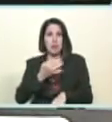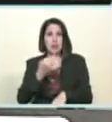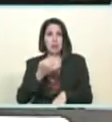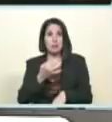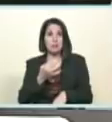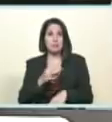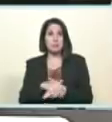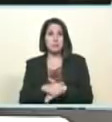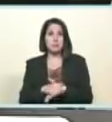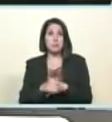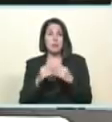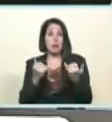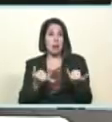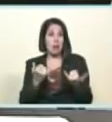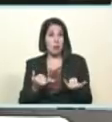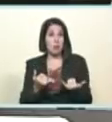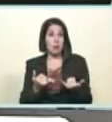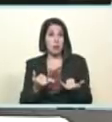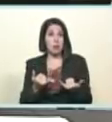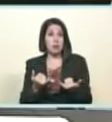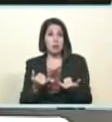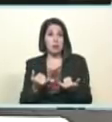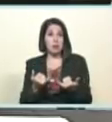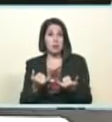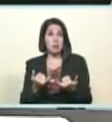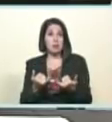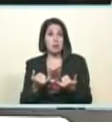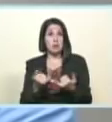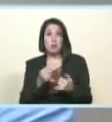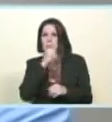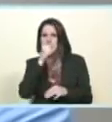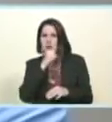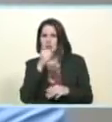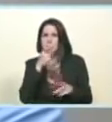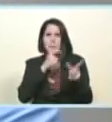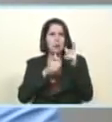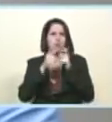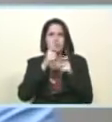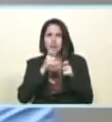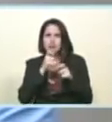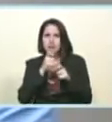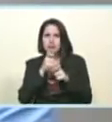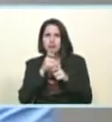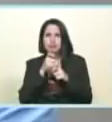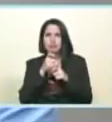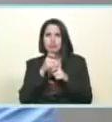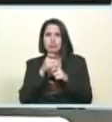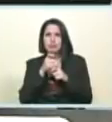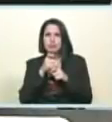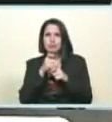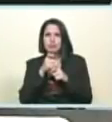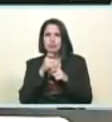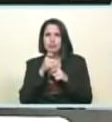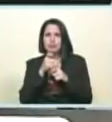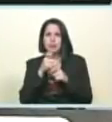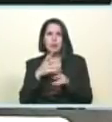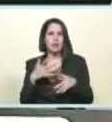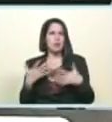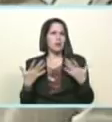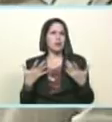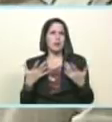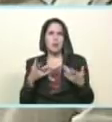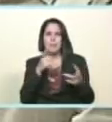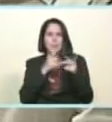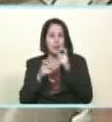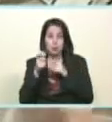hizo un anuncio muy importante Jorge va a ir para nuevas responsabilidades también muy importantes que tiene que ver con